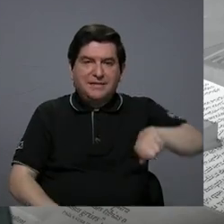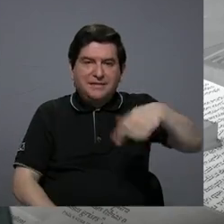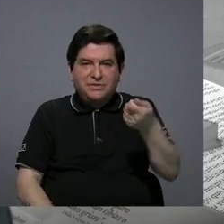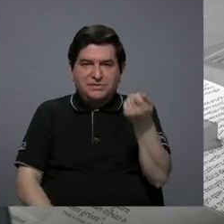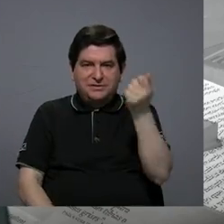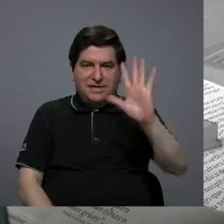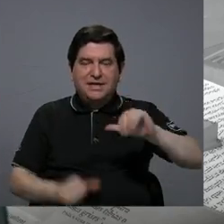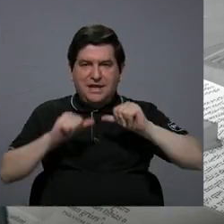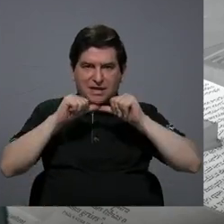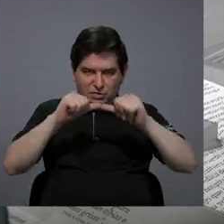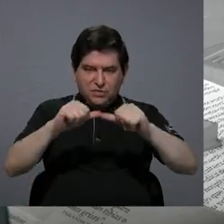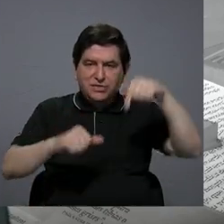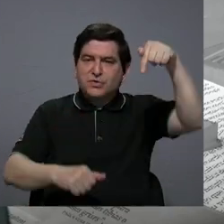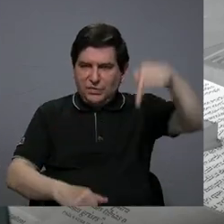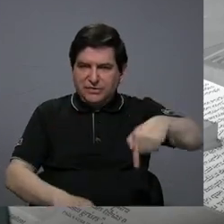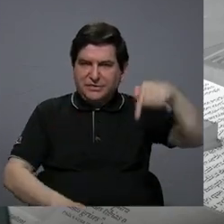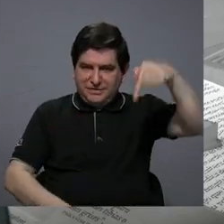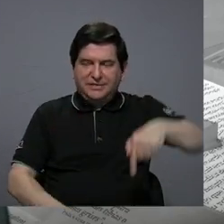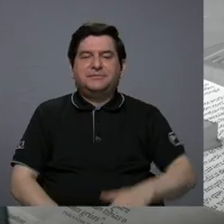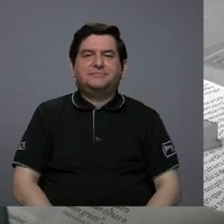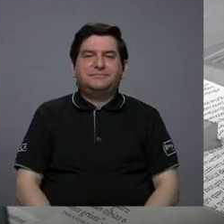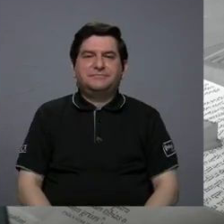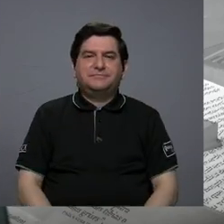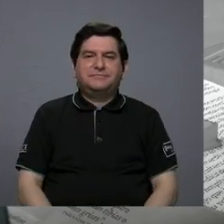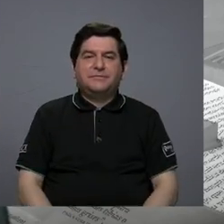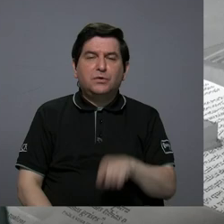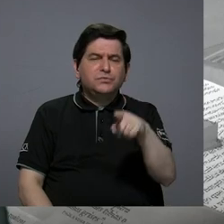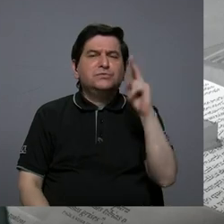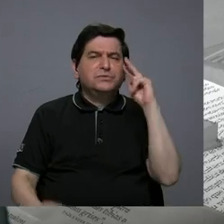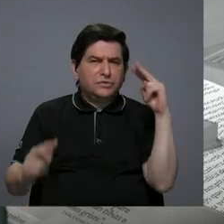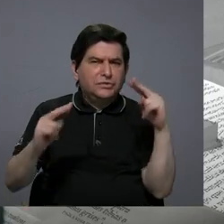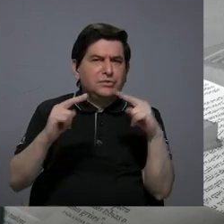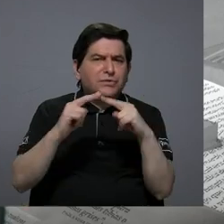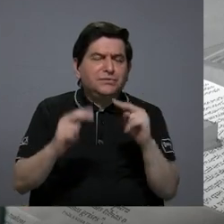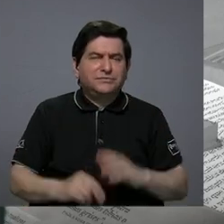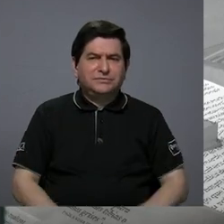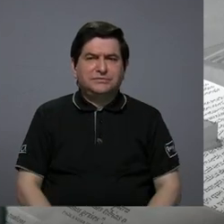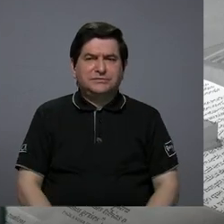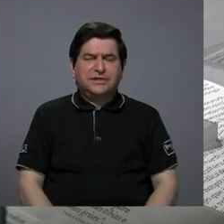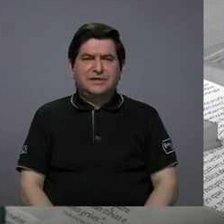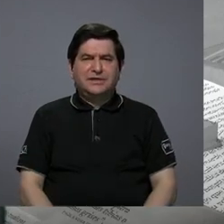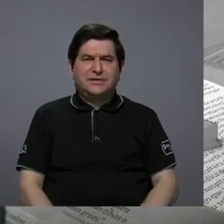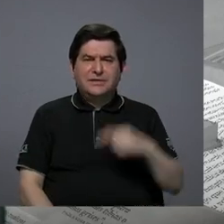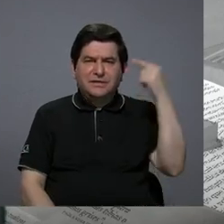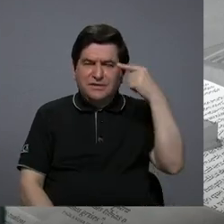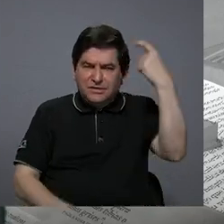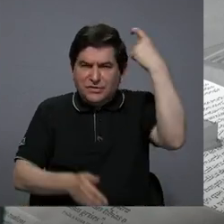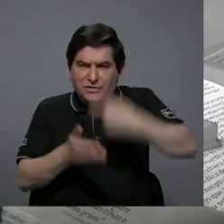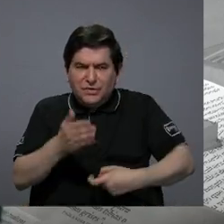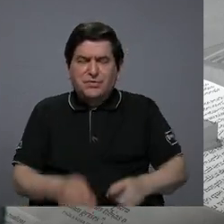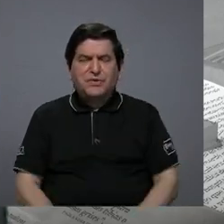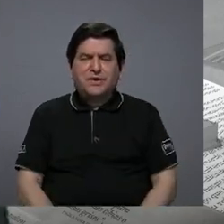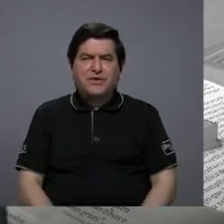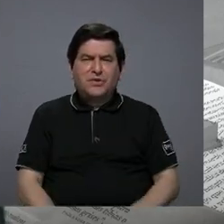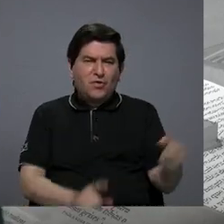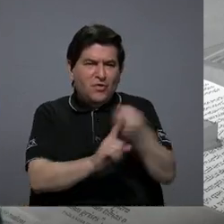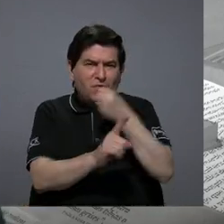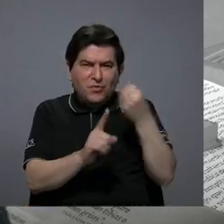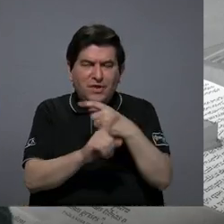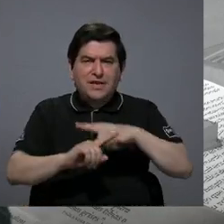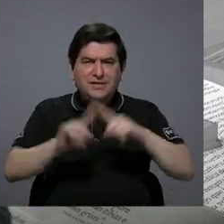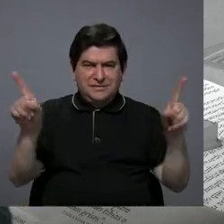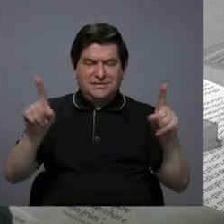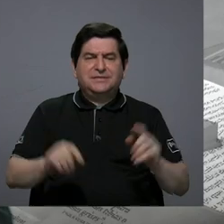15, continúen siempre con nosotros para que conozcan sobre autoritarismo, violencia, pero le dejo